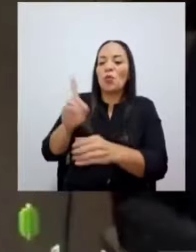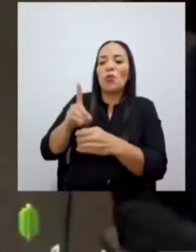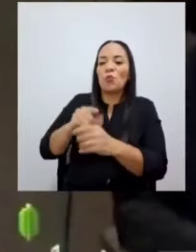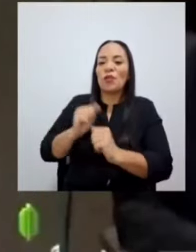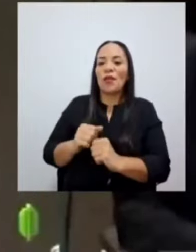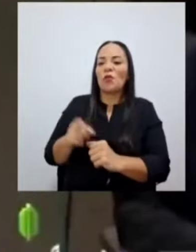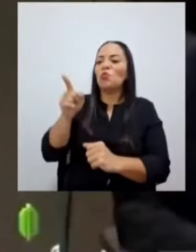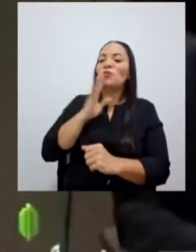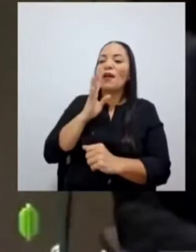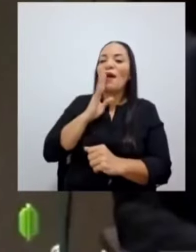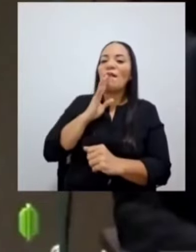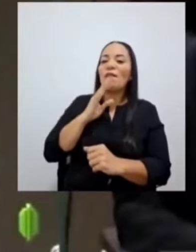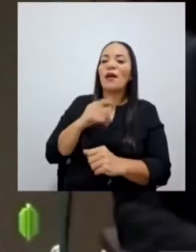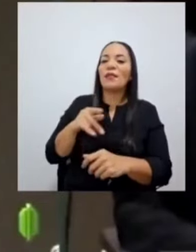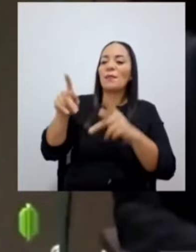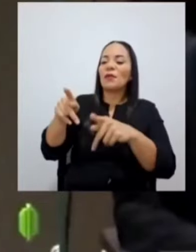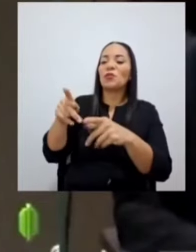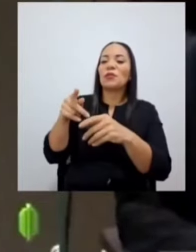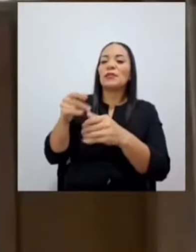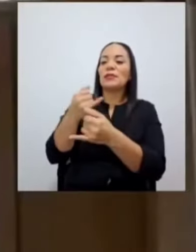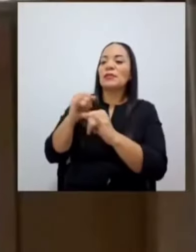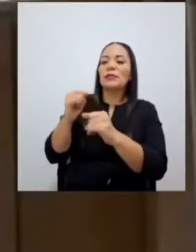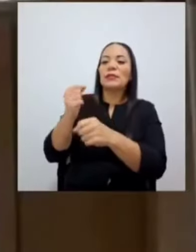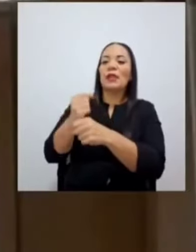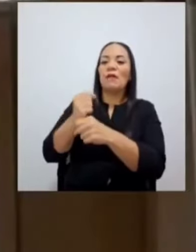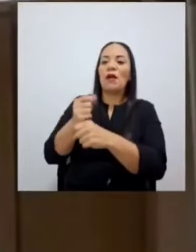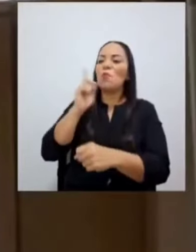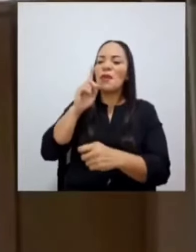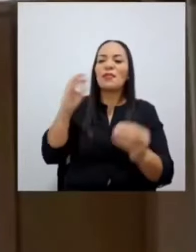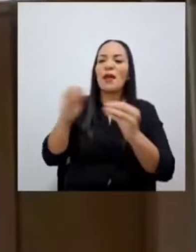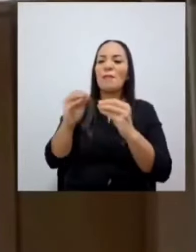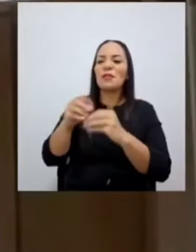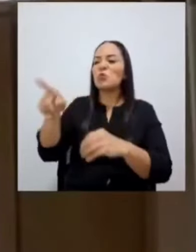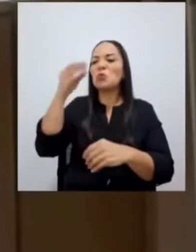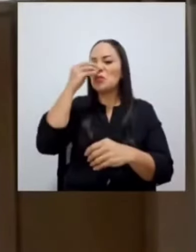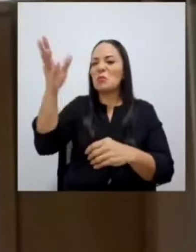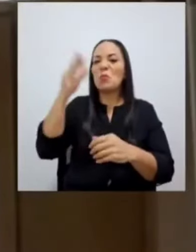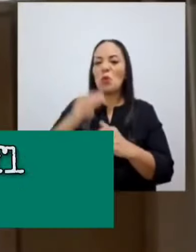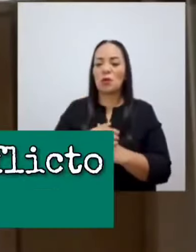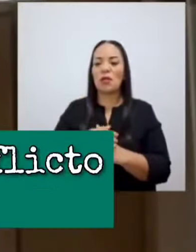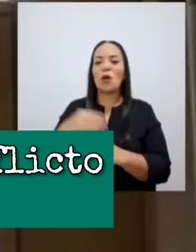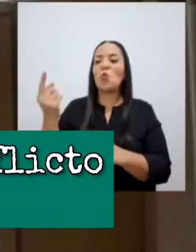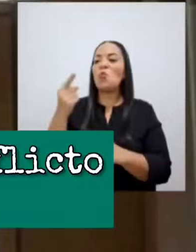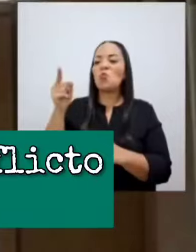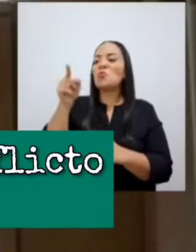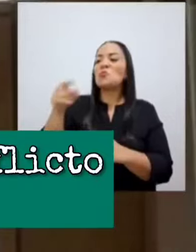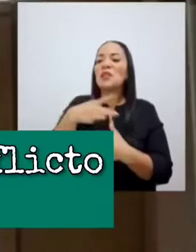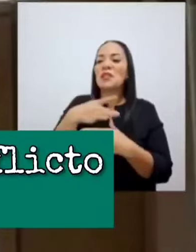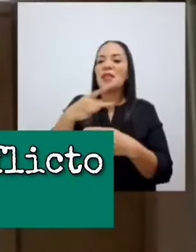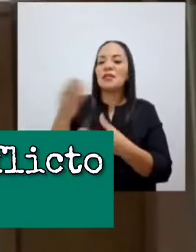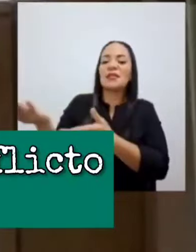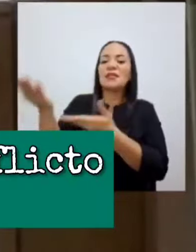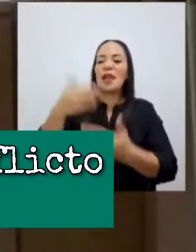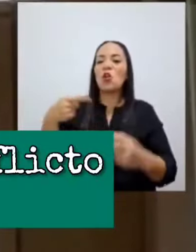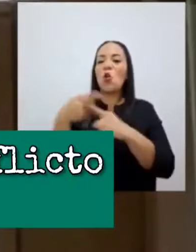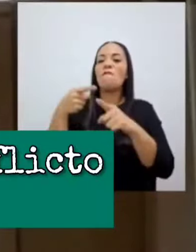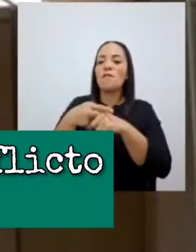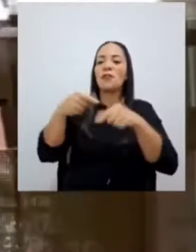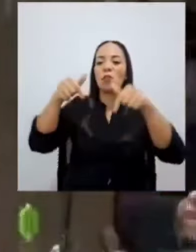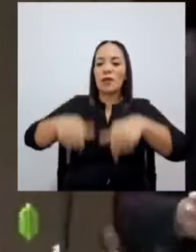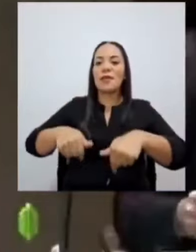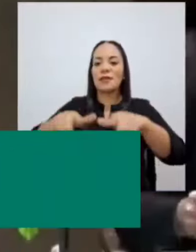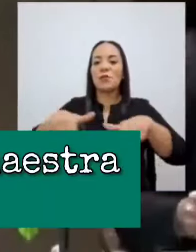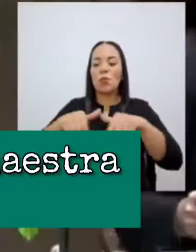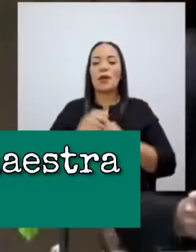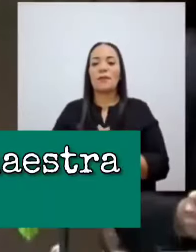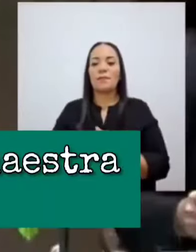usted habla de desempleo, no mientan más. Y a ustedes no les importa, porque lo único que a usted le importa es traer conflicto a este lugar.